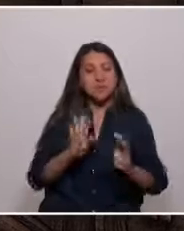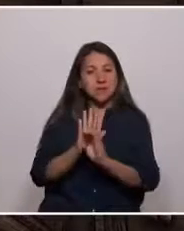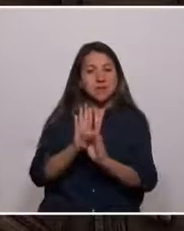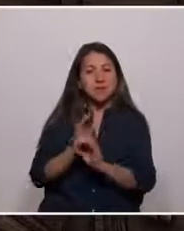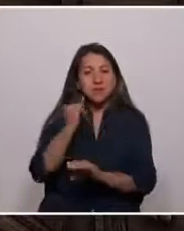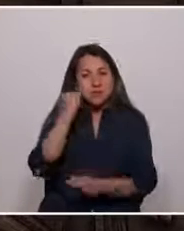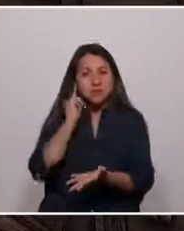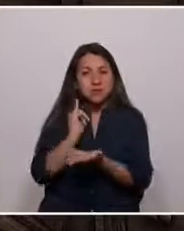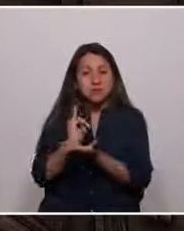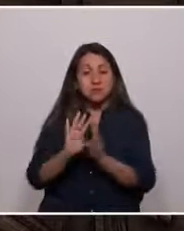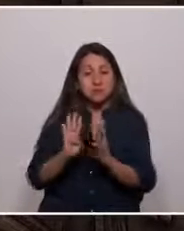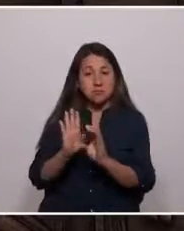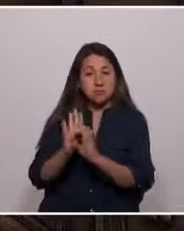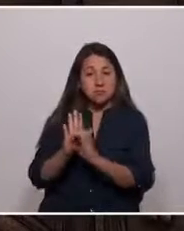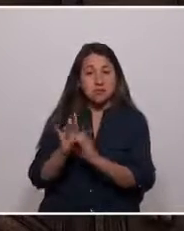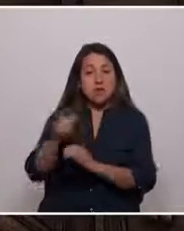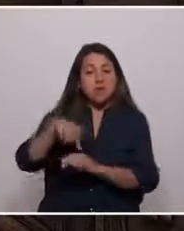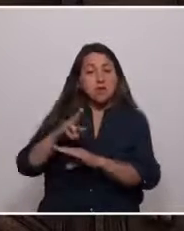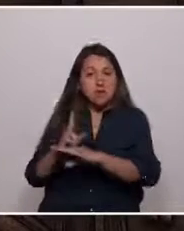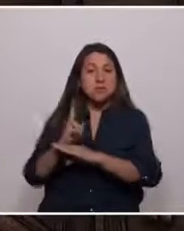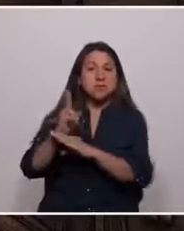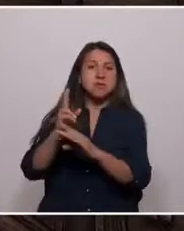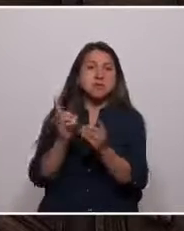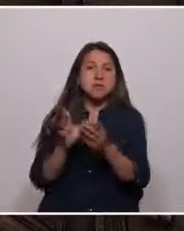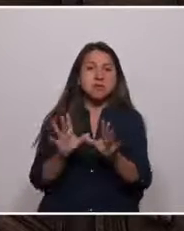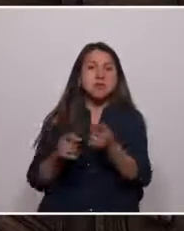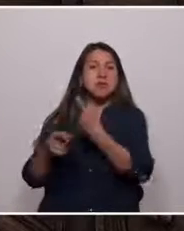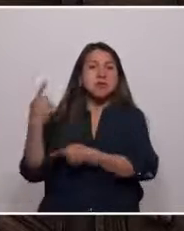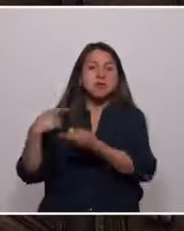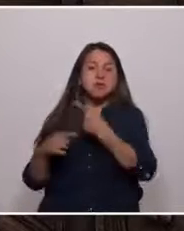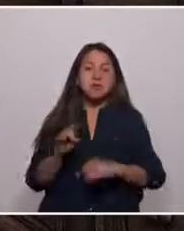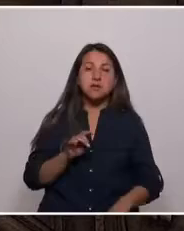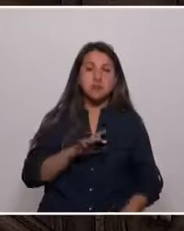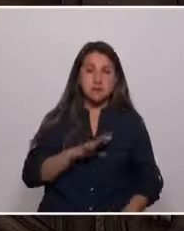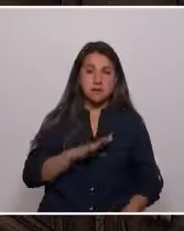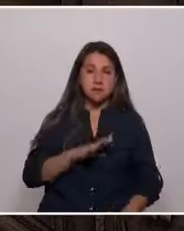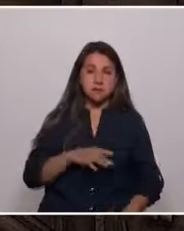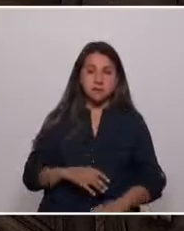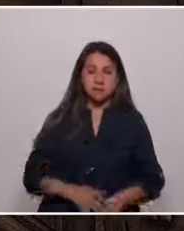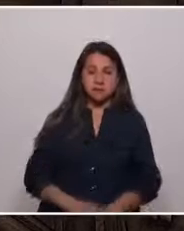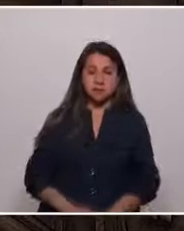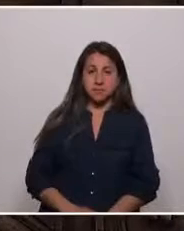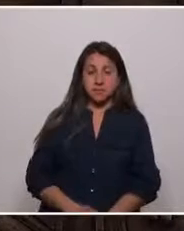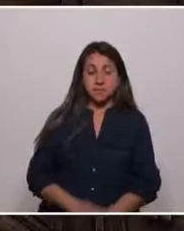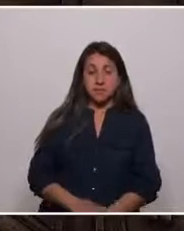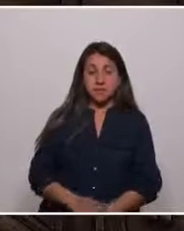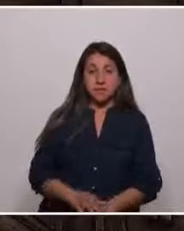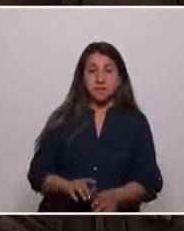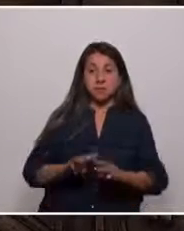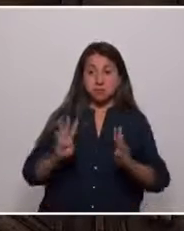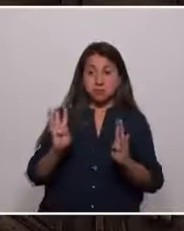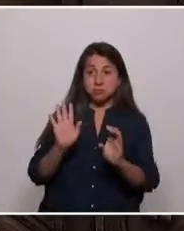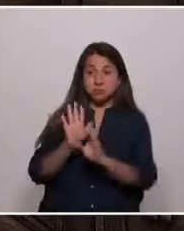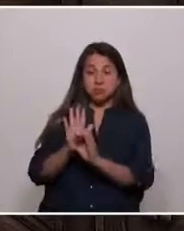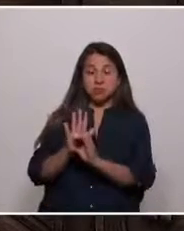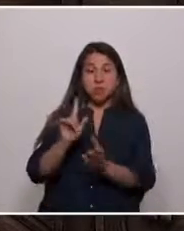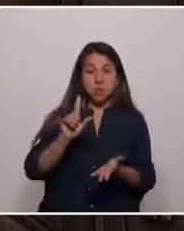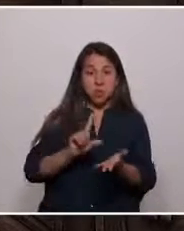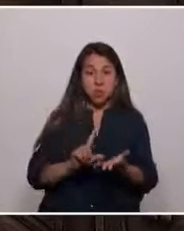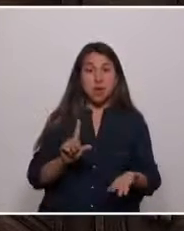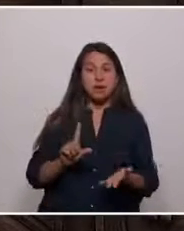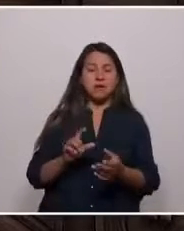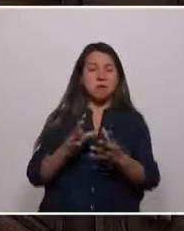más representativa y democrática de la historia de Chile. Un lugar donde quienes han sido invisibilizados por